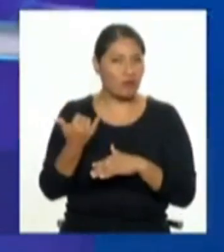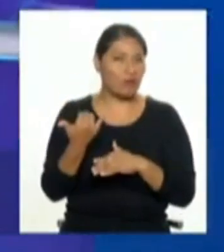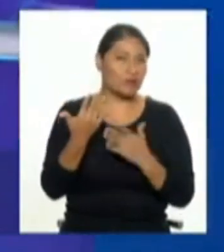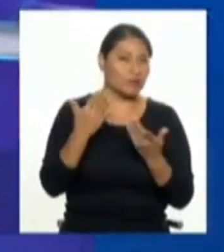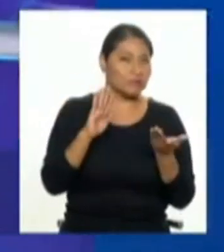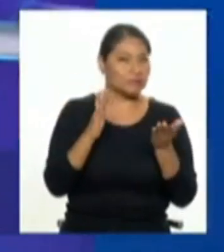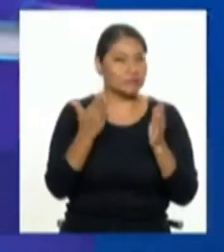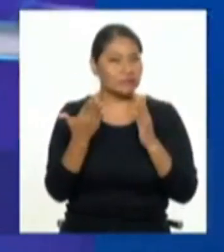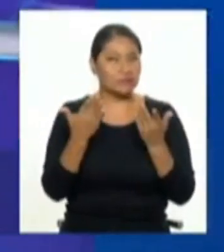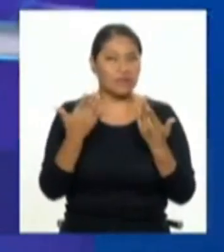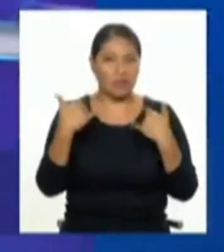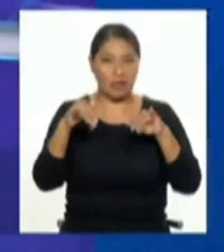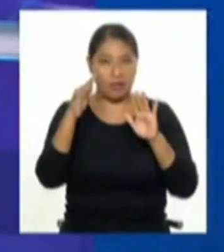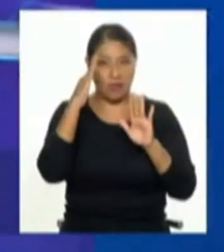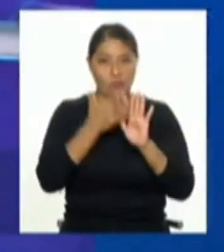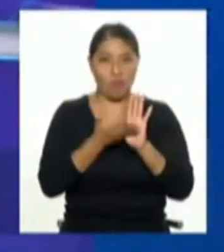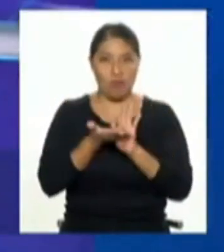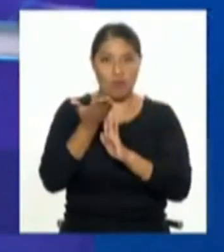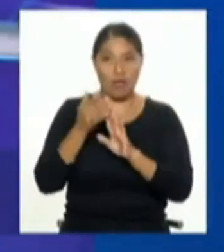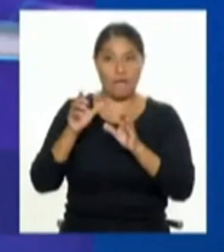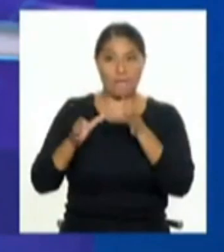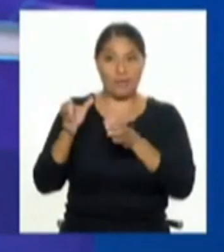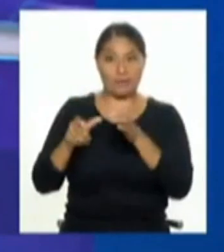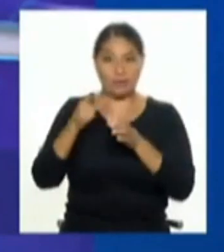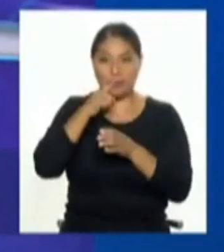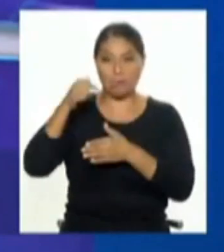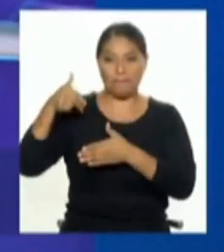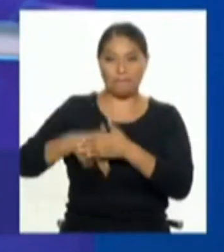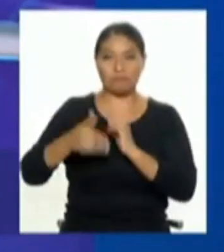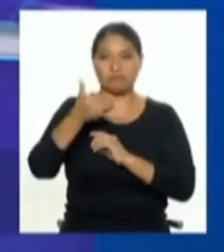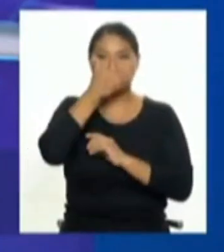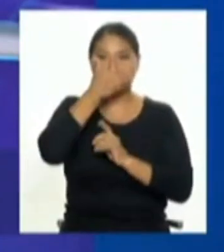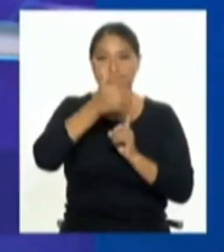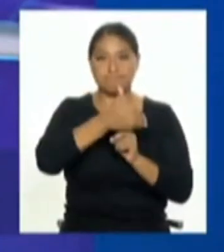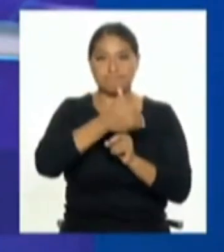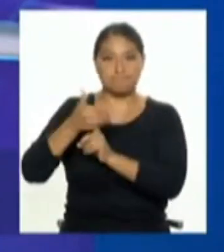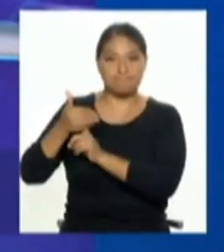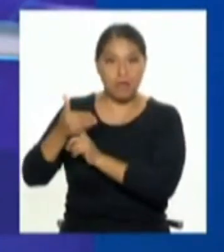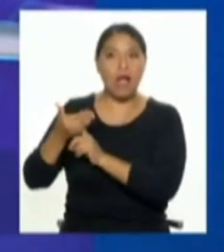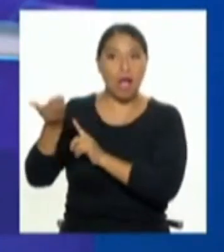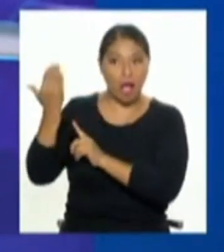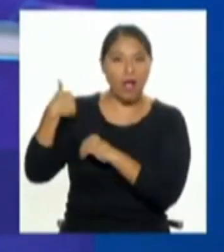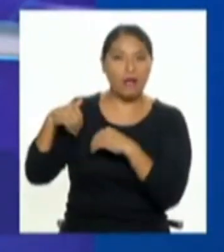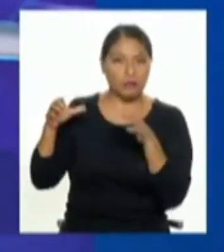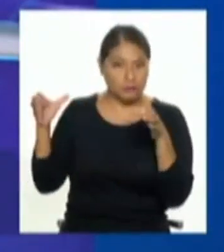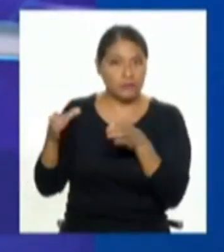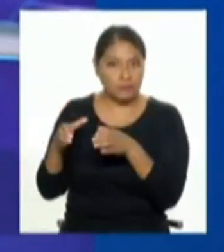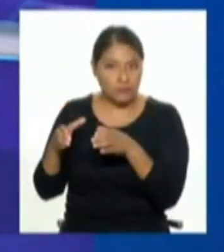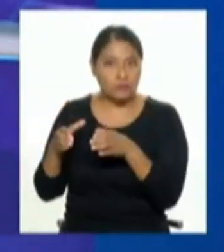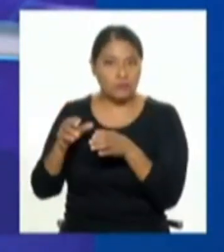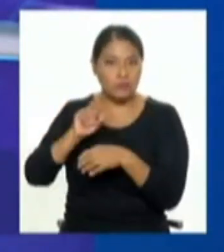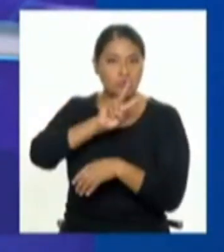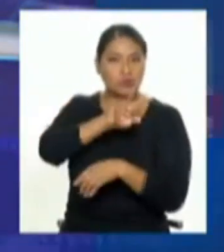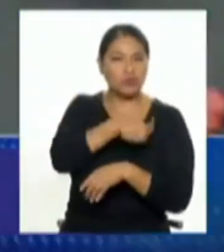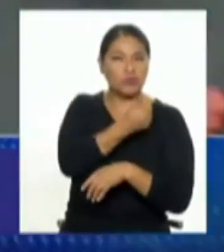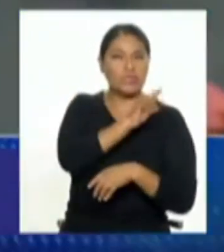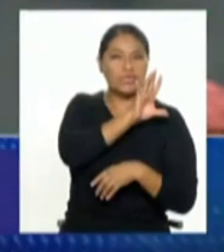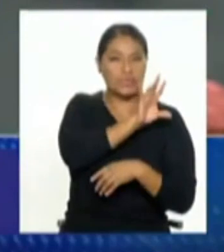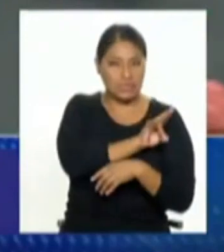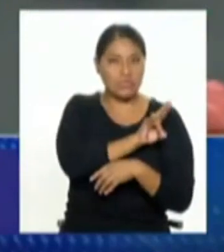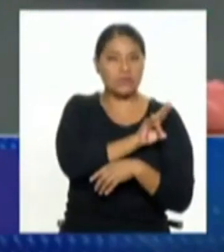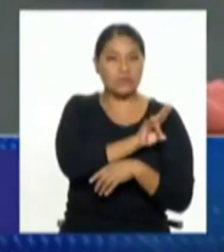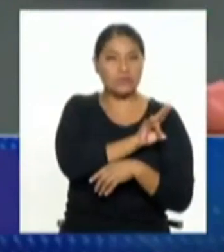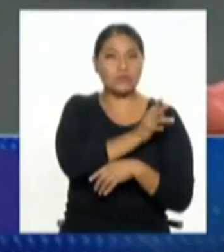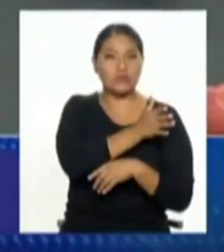variado un poco con el incremento del sicariato pero hasta el 2017 en la tasa de homicidios por arma de fuego casi el 50